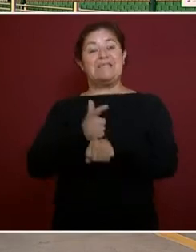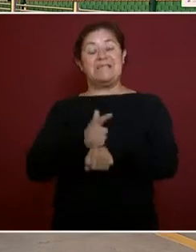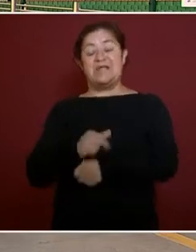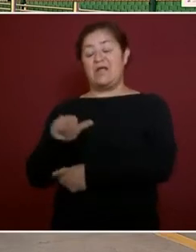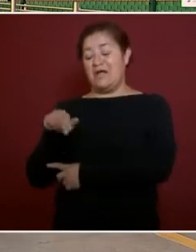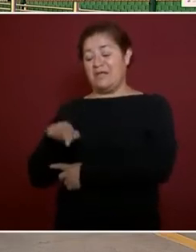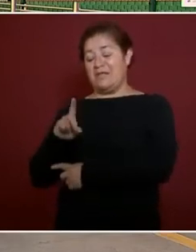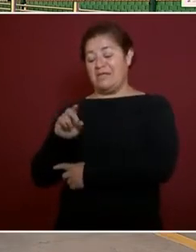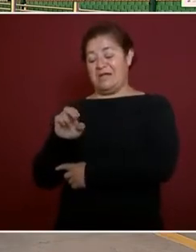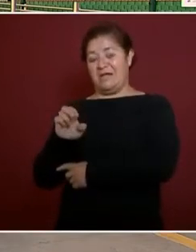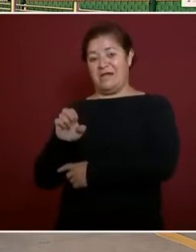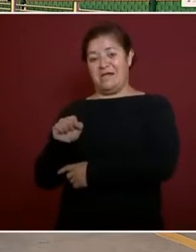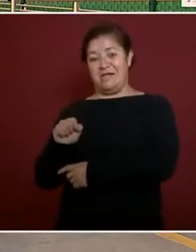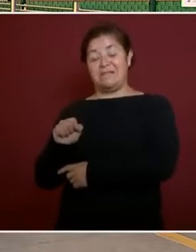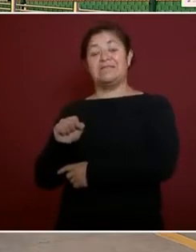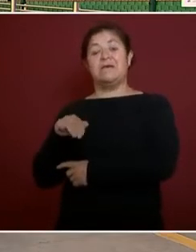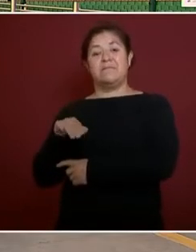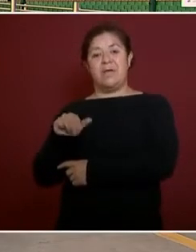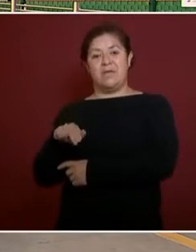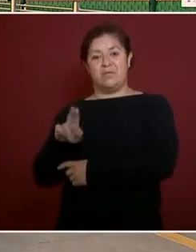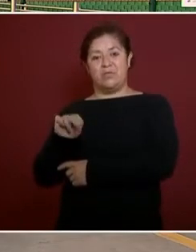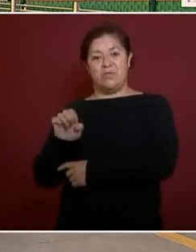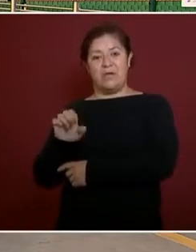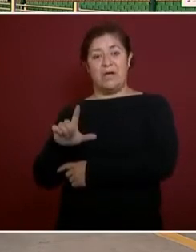Andrés Manuel López Obrador